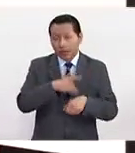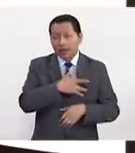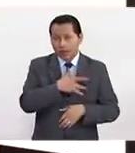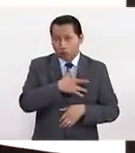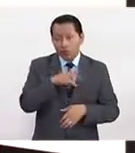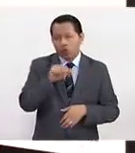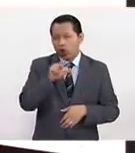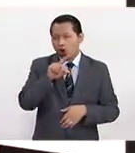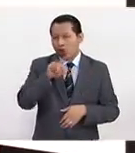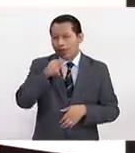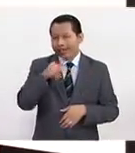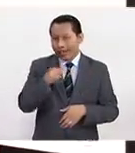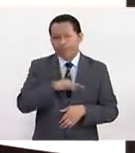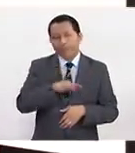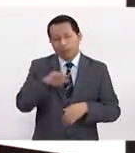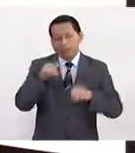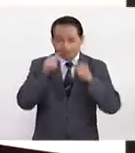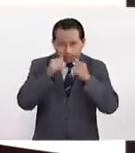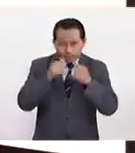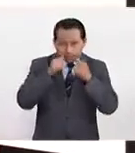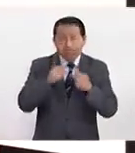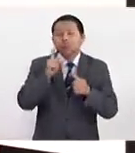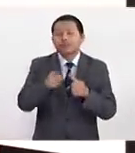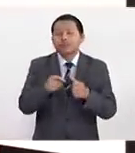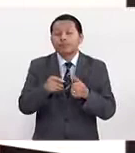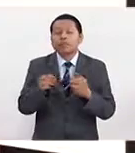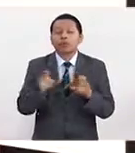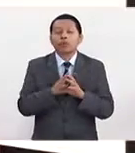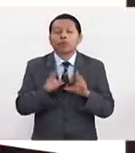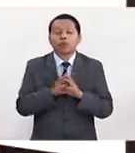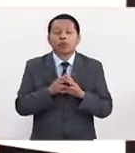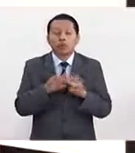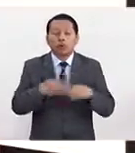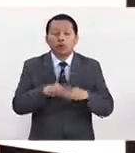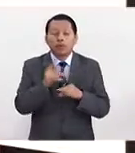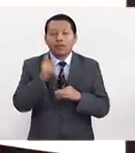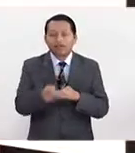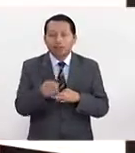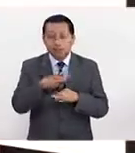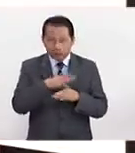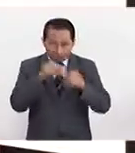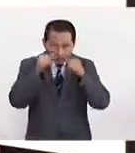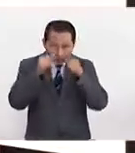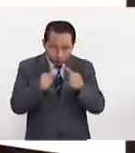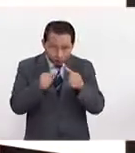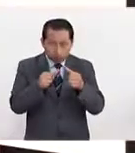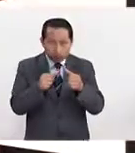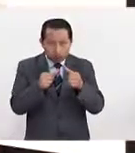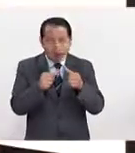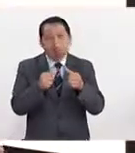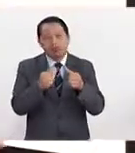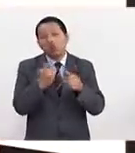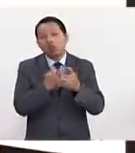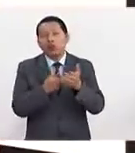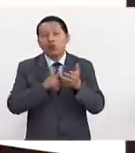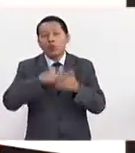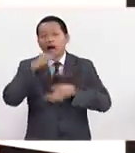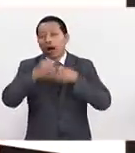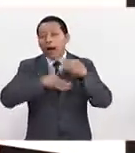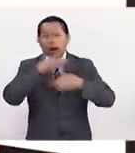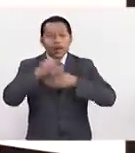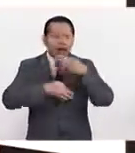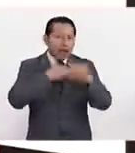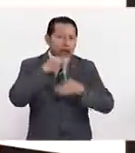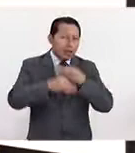sobre la atención del infarto. Y esta atención va a involucrar no solamente la atención en el momento agudo, sino hacer campañas de prevención